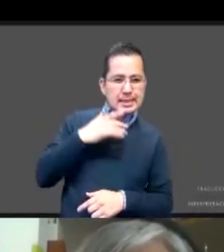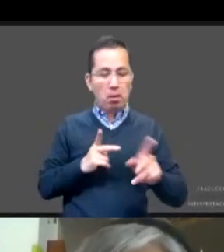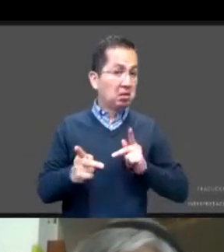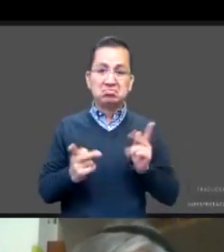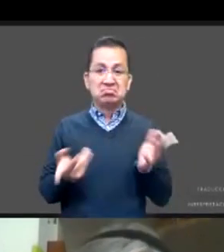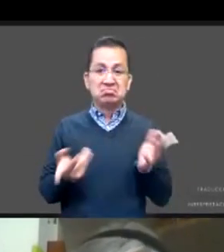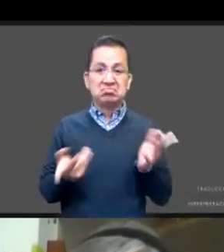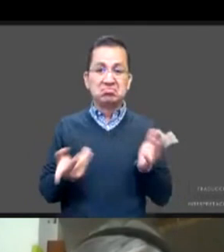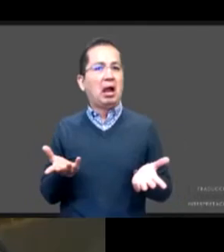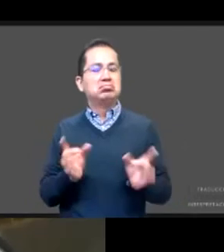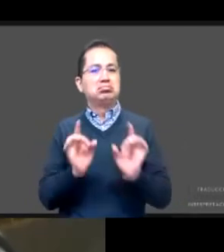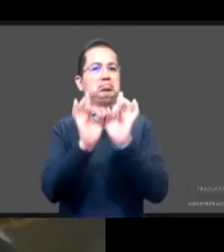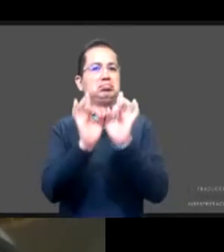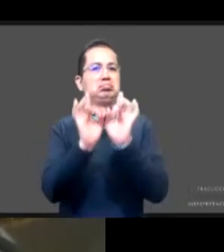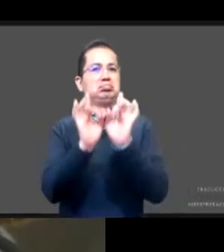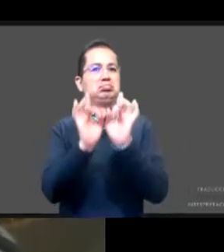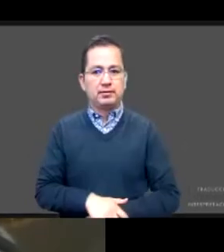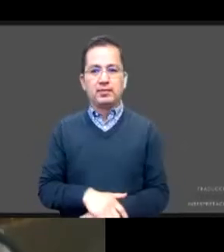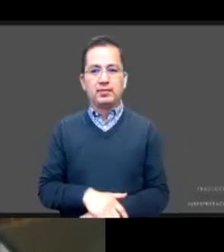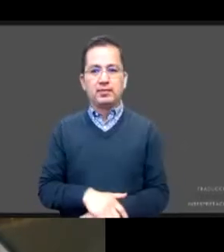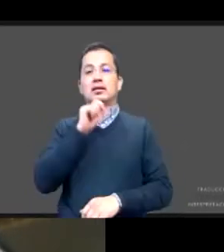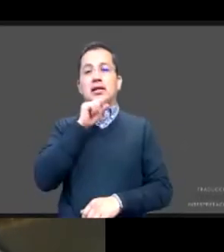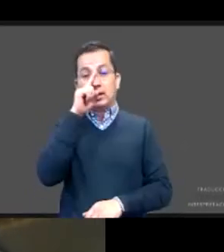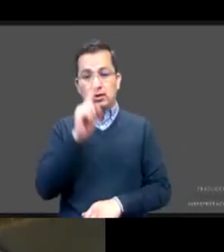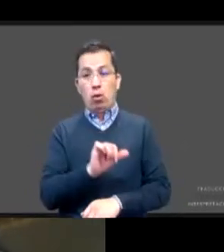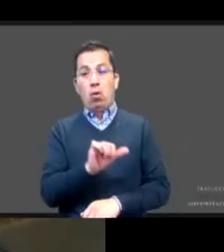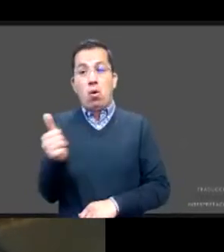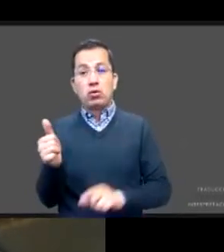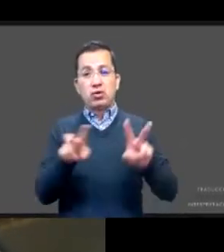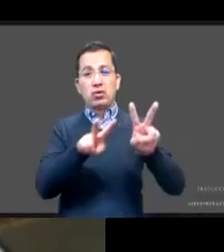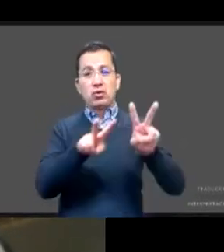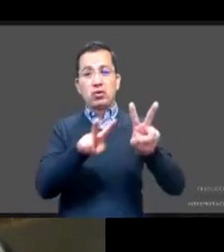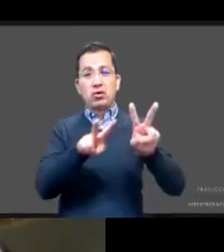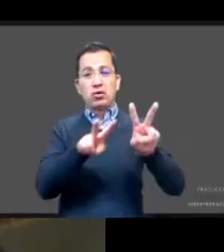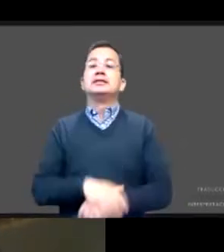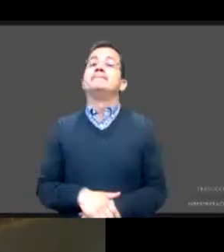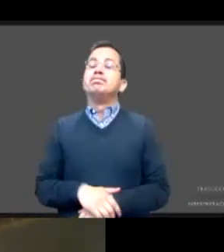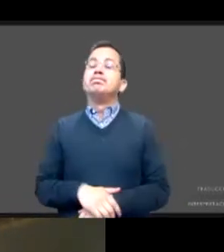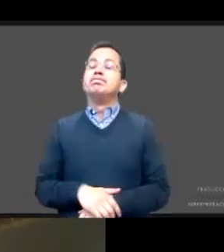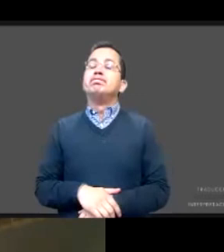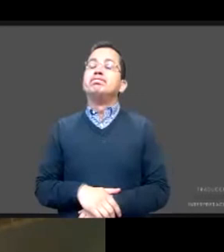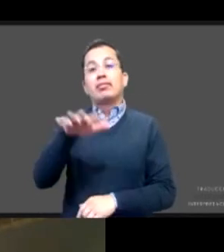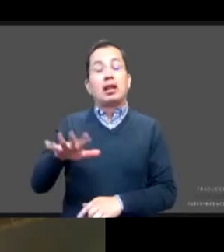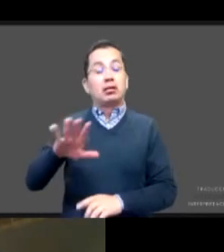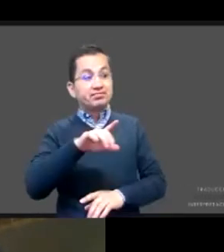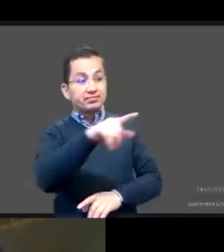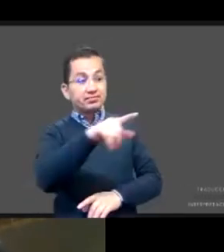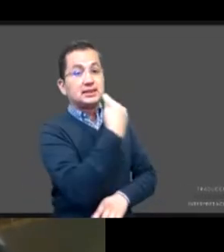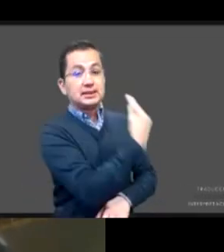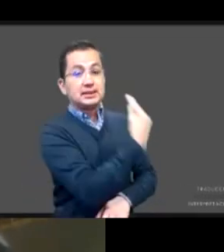que estamos mirando en esta revisión es precisamente el abuso sexual, la violencia contra niñas